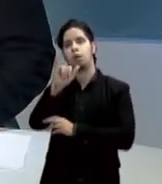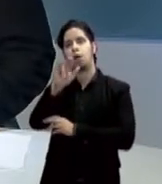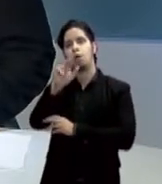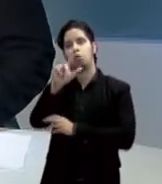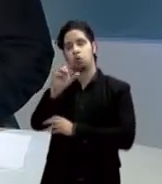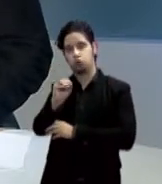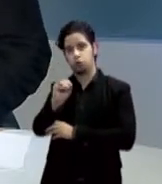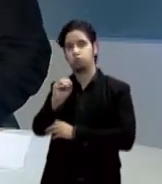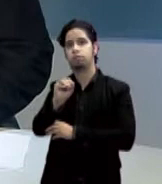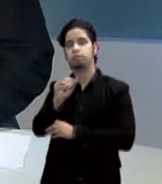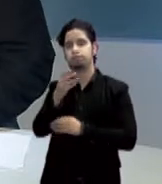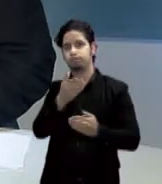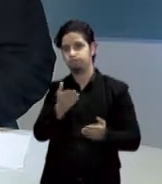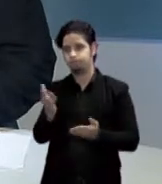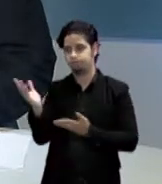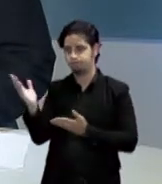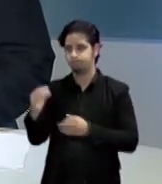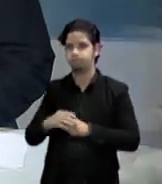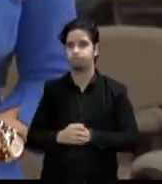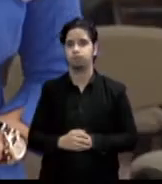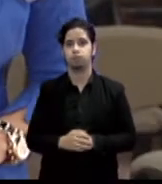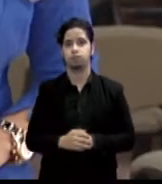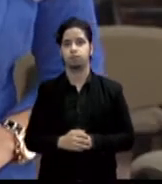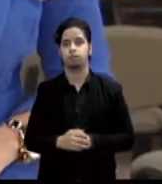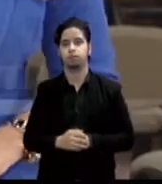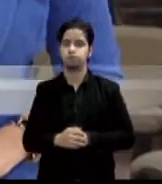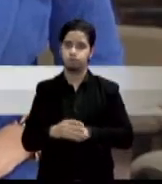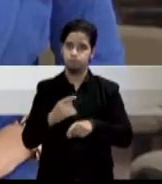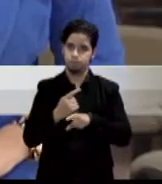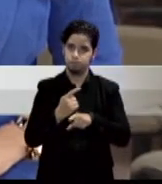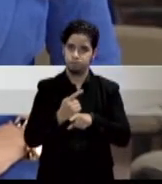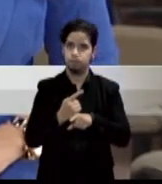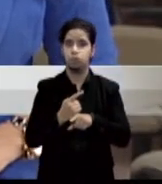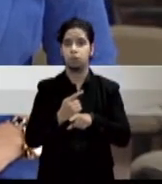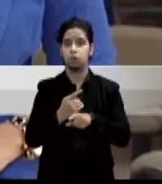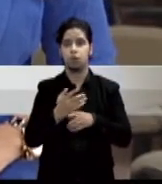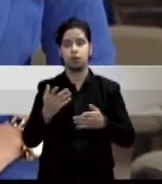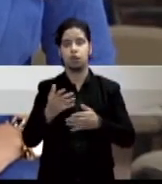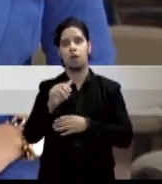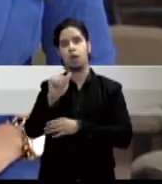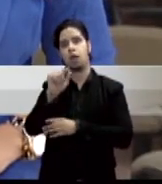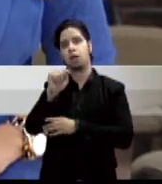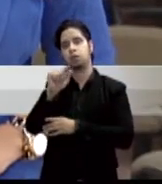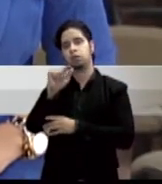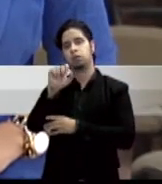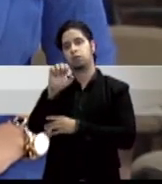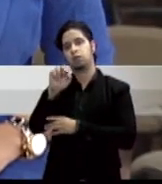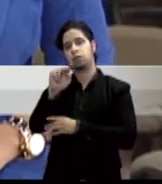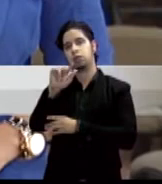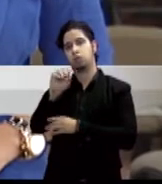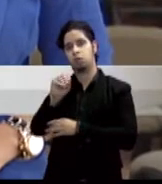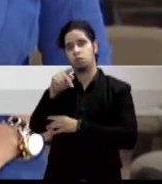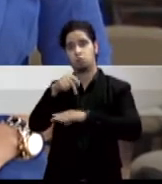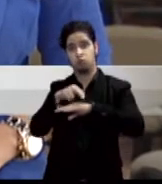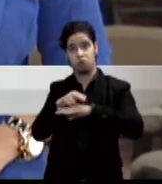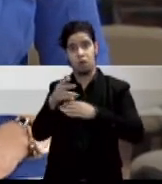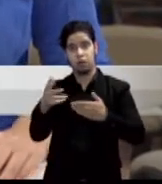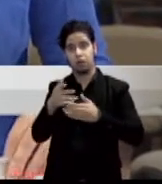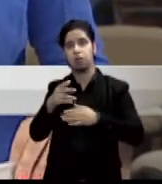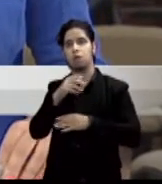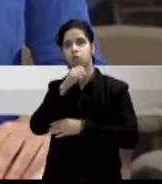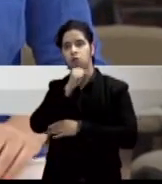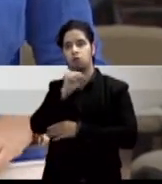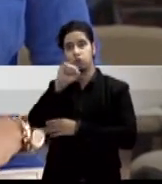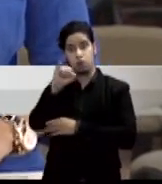camacho nos dice más silvia adelante así es muchas gracias nos encontramos en el ateneo puertorriqueño aquí en el viejo san juan